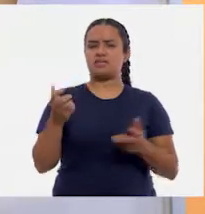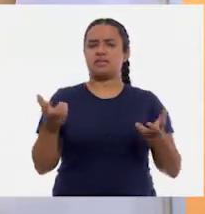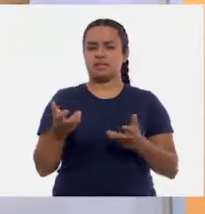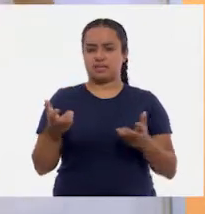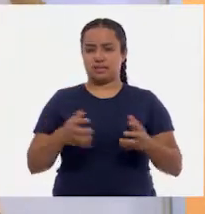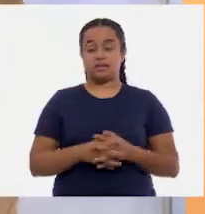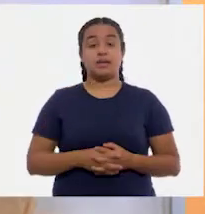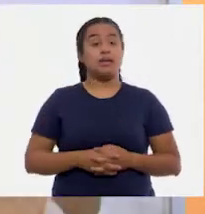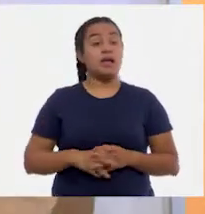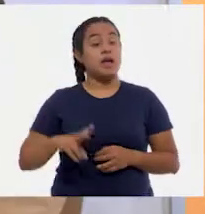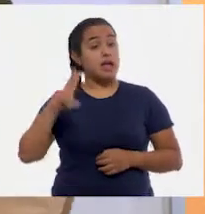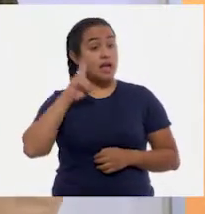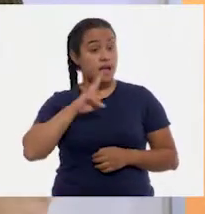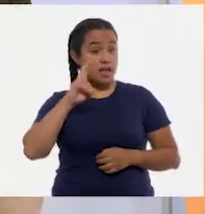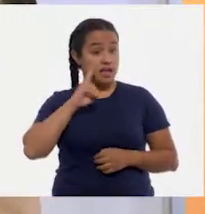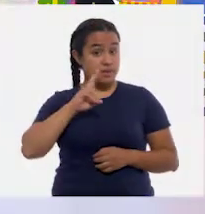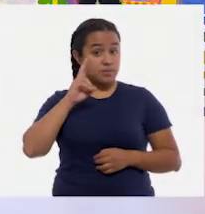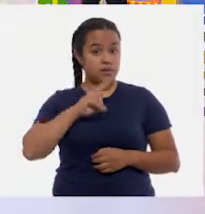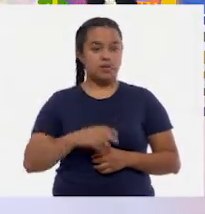A ver.